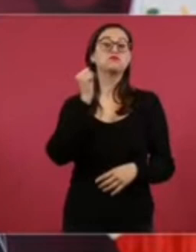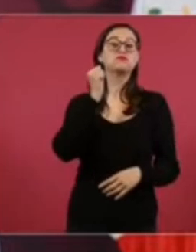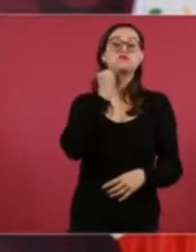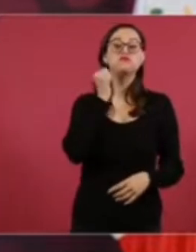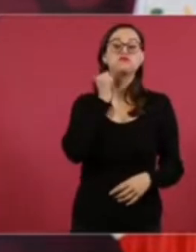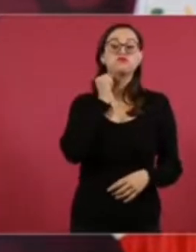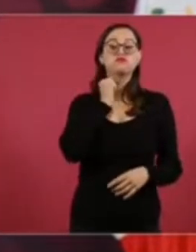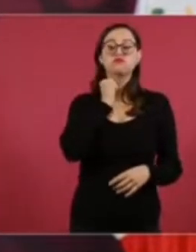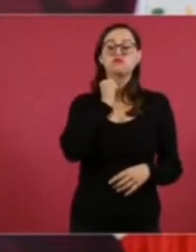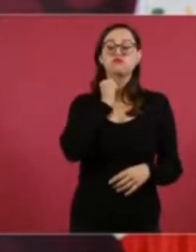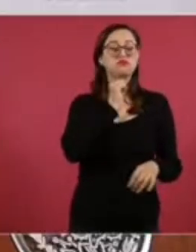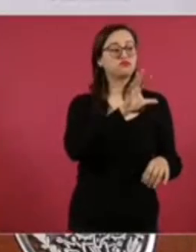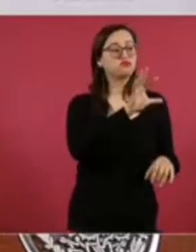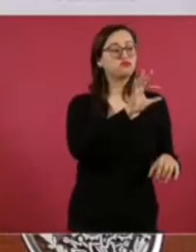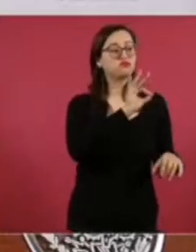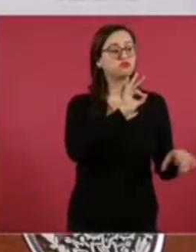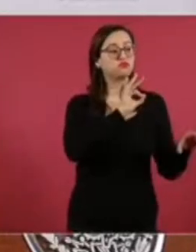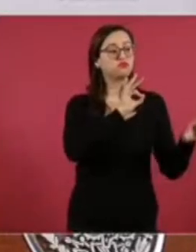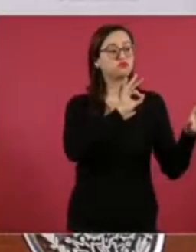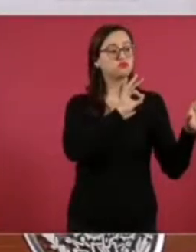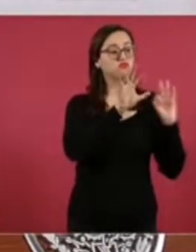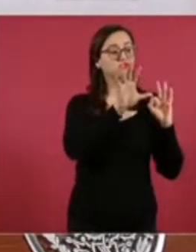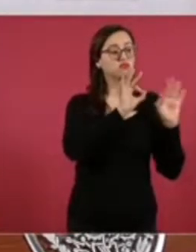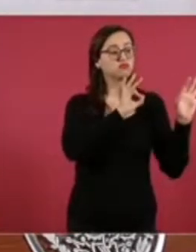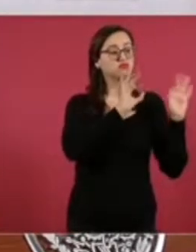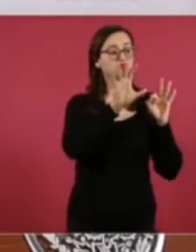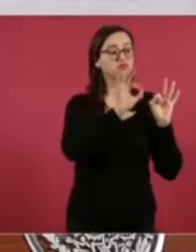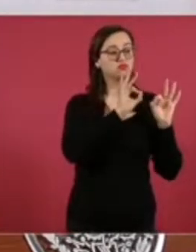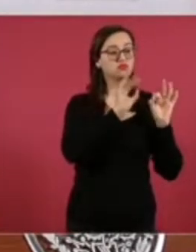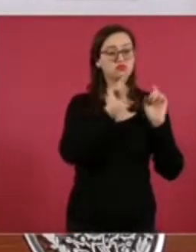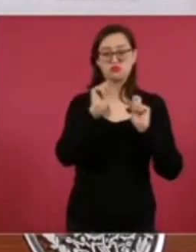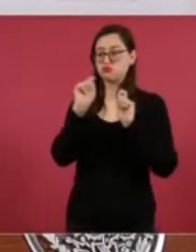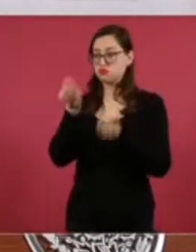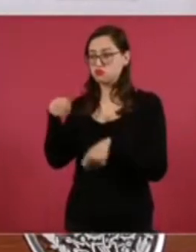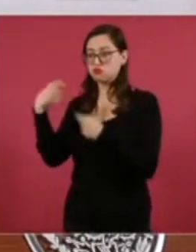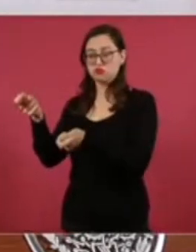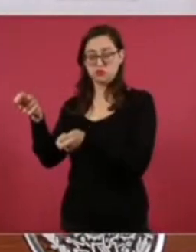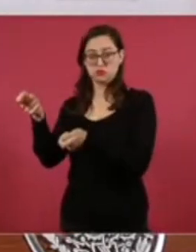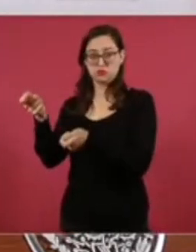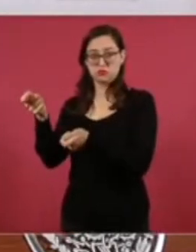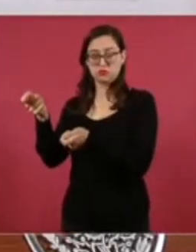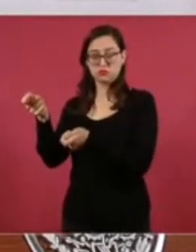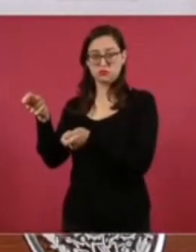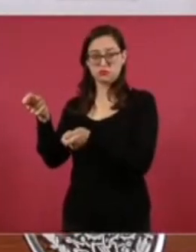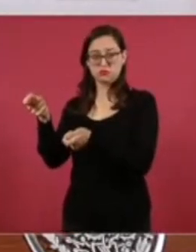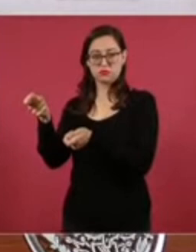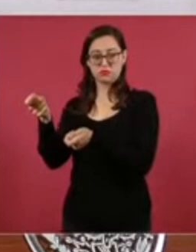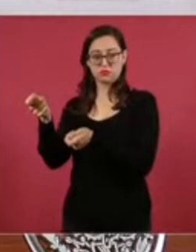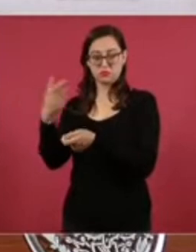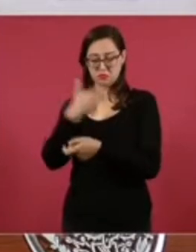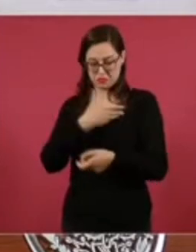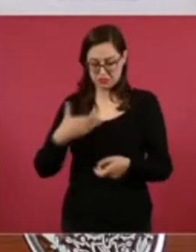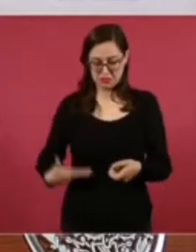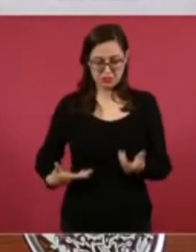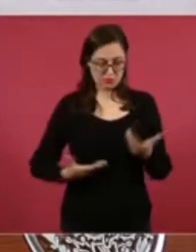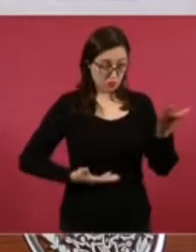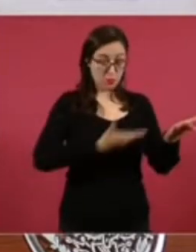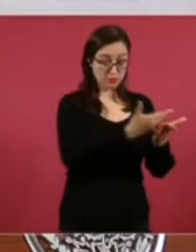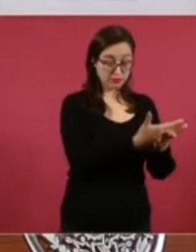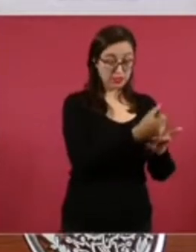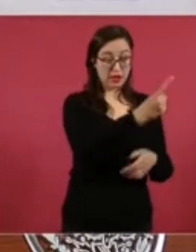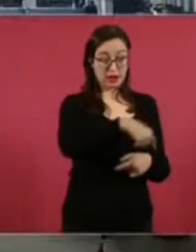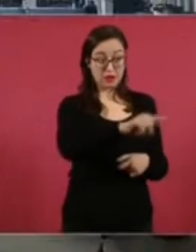o elijan, mejor dicho, a propuesta del titular del Ejecutivo a los magistrados, ministros